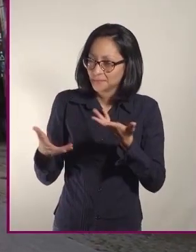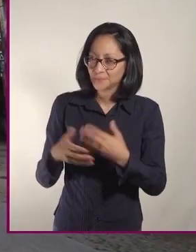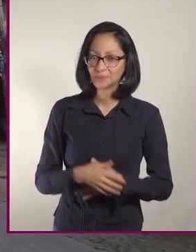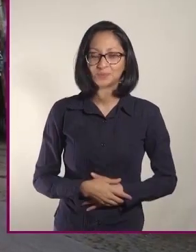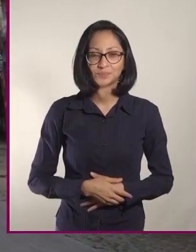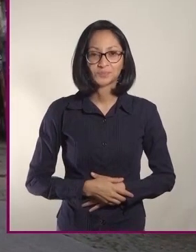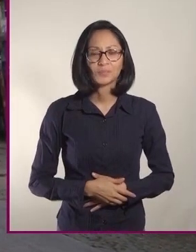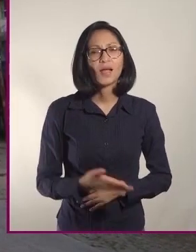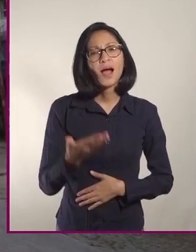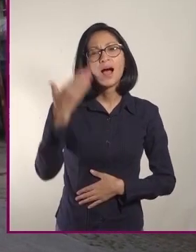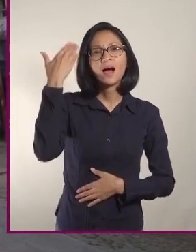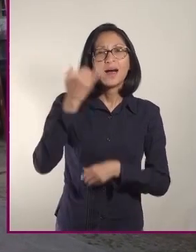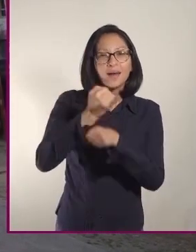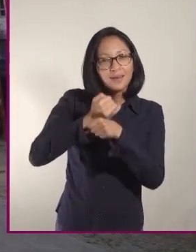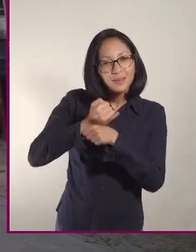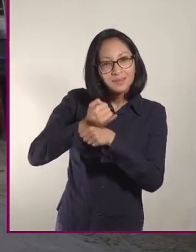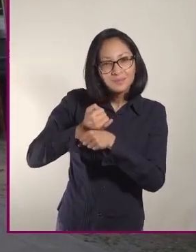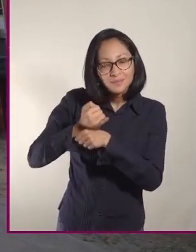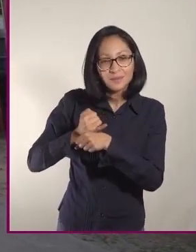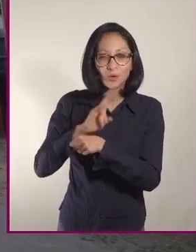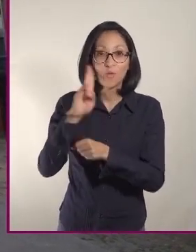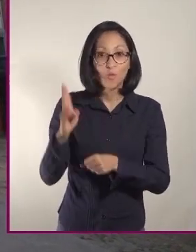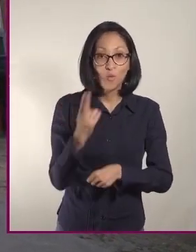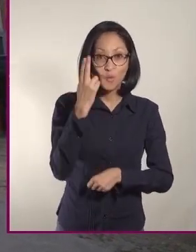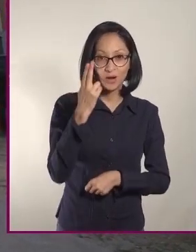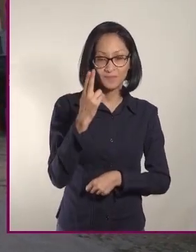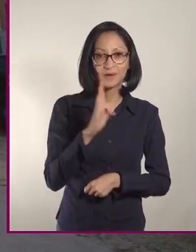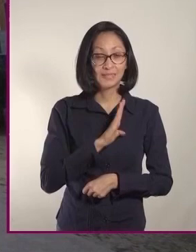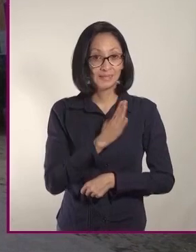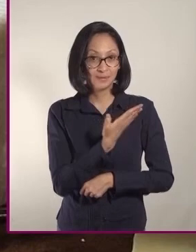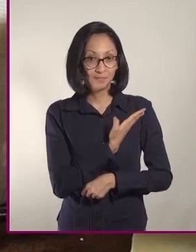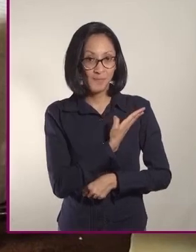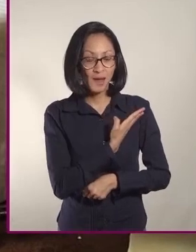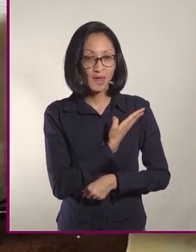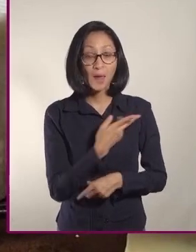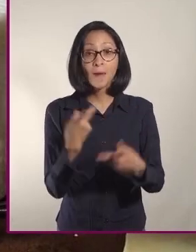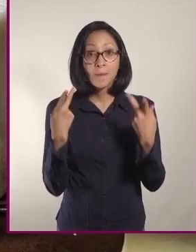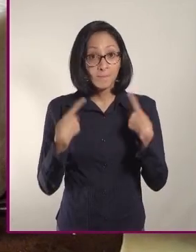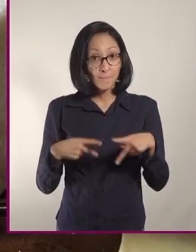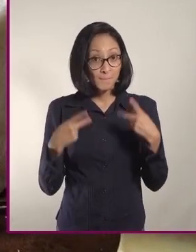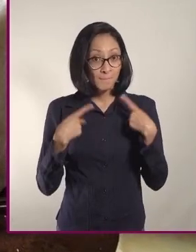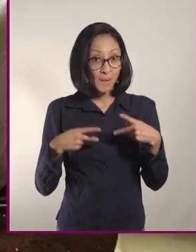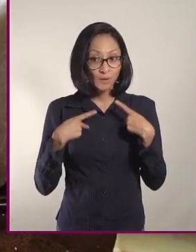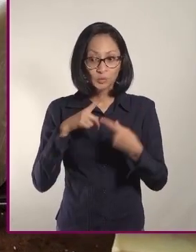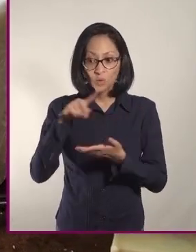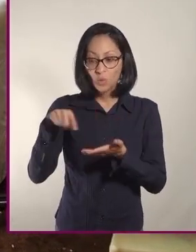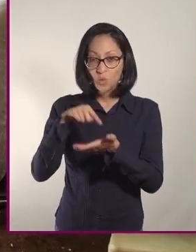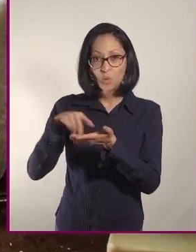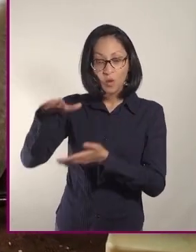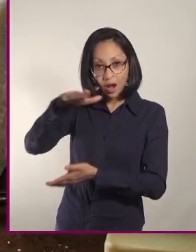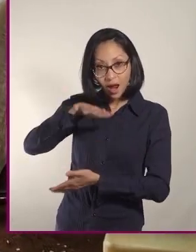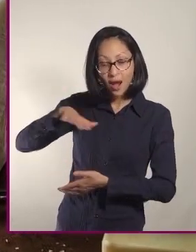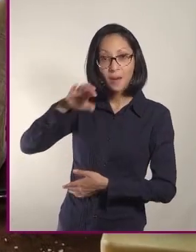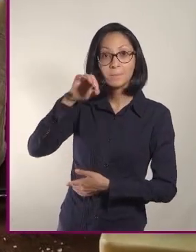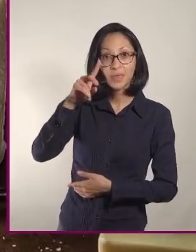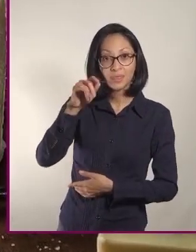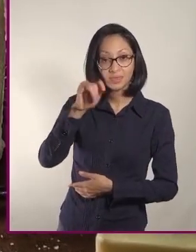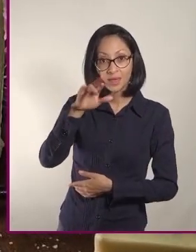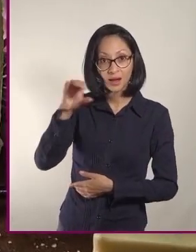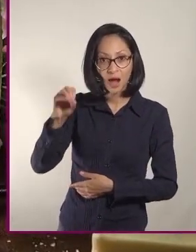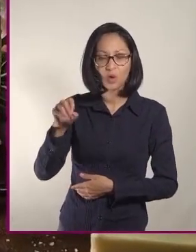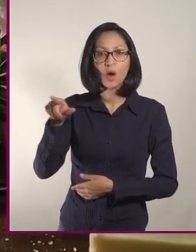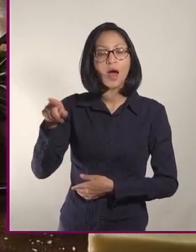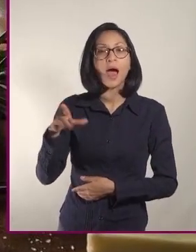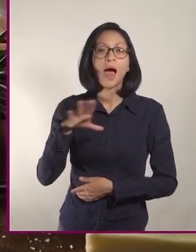Según un estudio de la Universidad Complutense de Madrid, España, las personas de la zona mediterránea tienen un consumo de